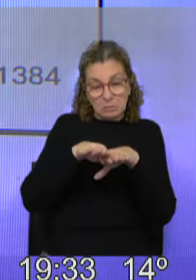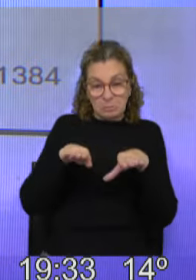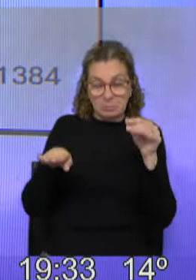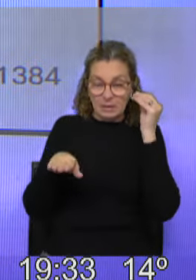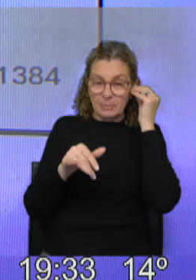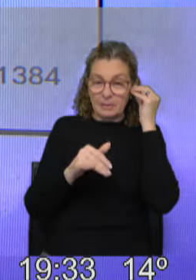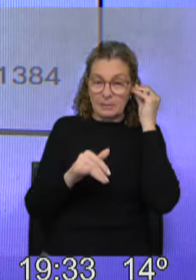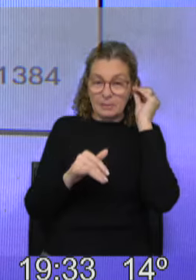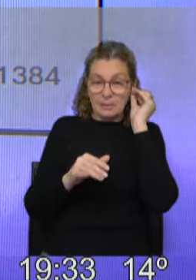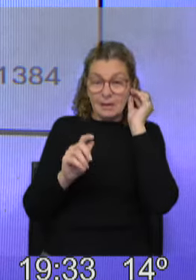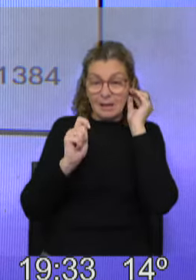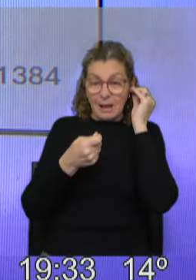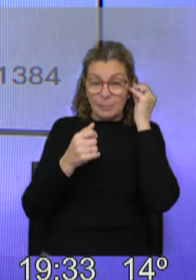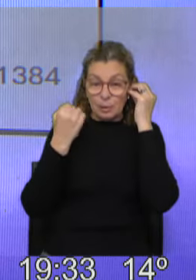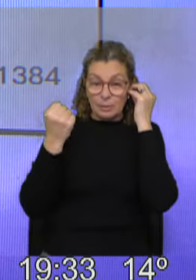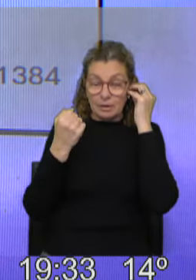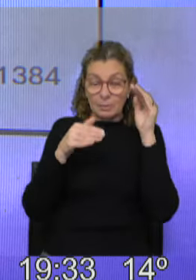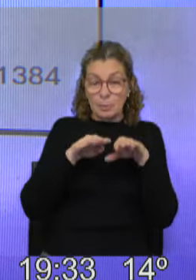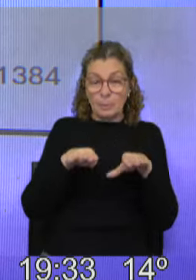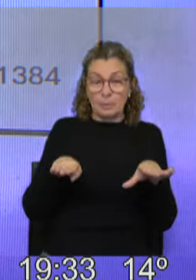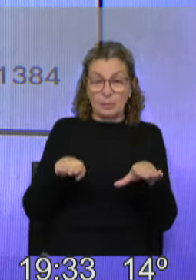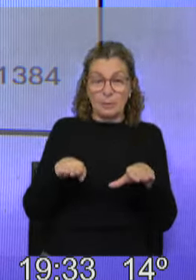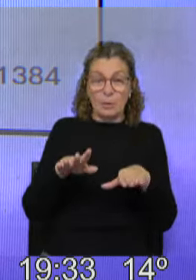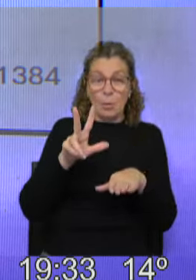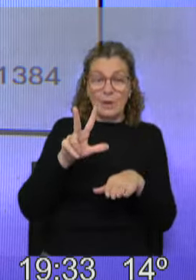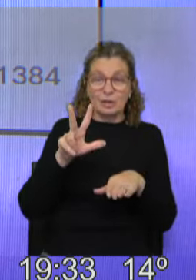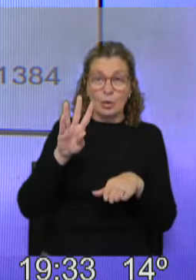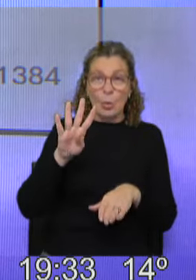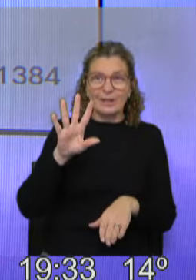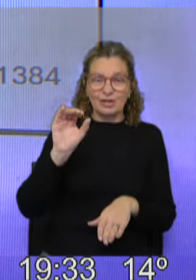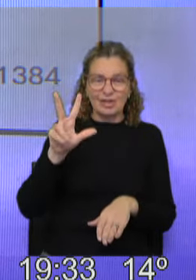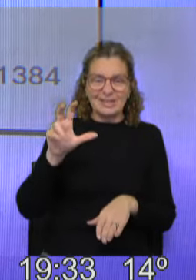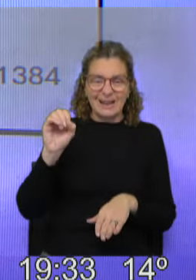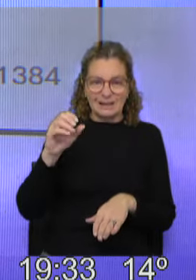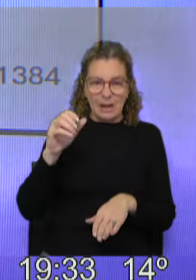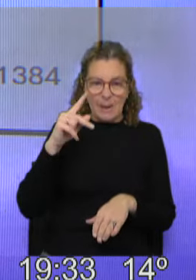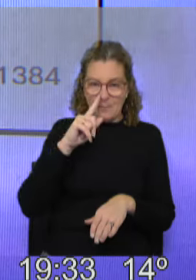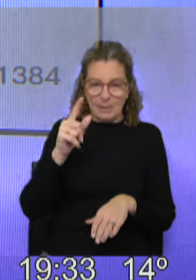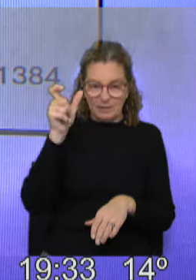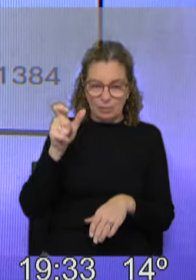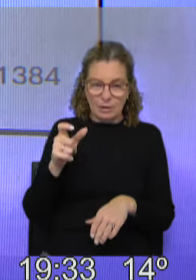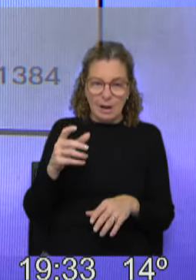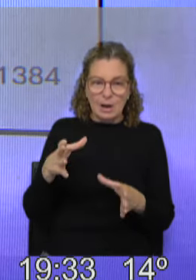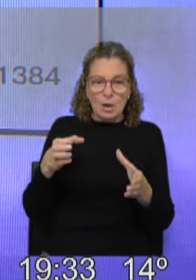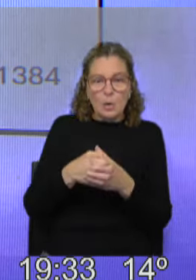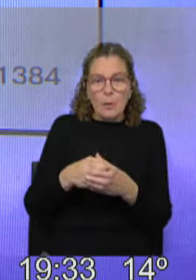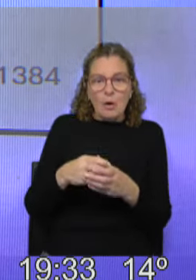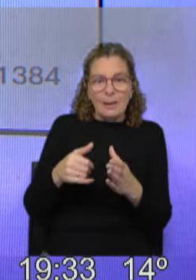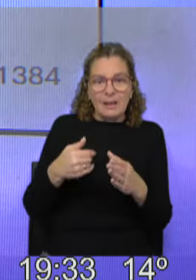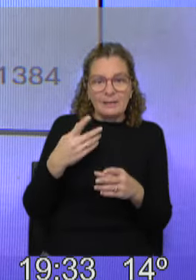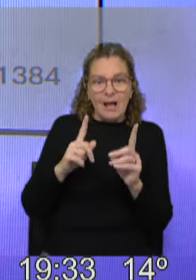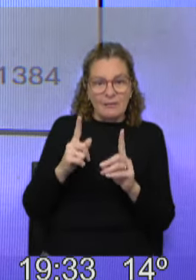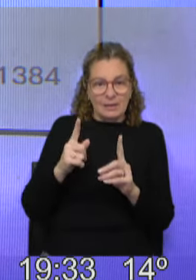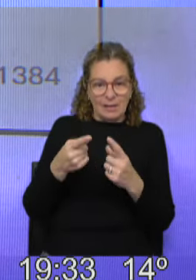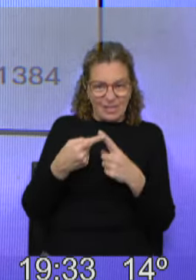ha tenido oscilaciones importantes, pero con un promedio de 430 mil. Es el partido que más moviliza, y ahora después vamos a ver algunos incentivos que